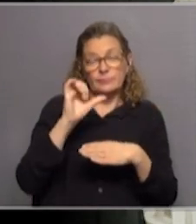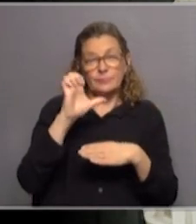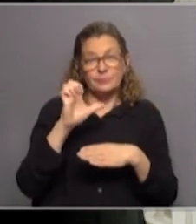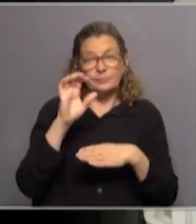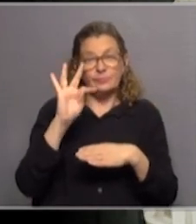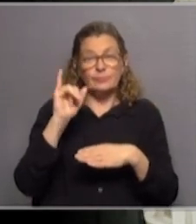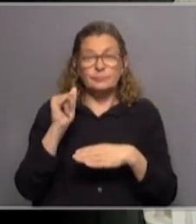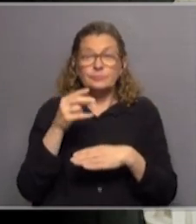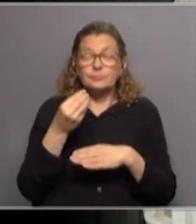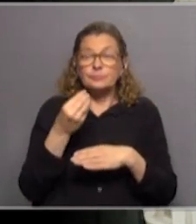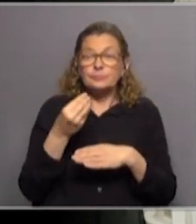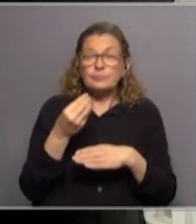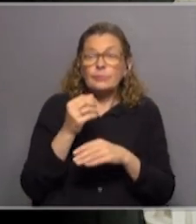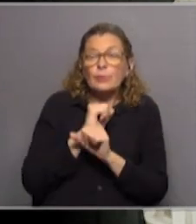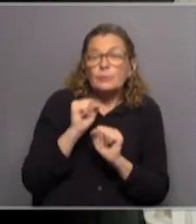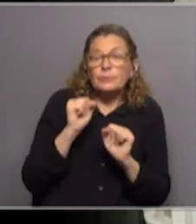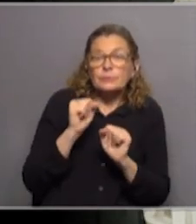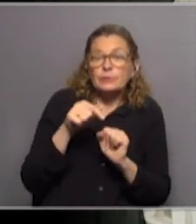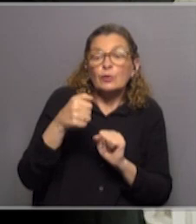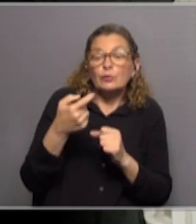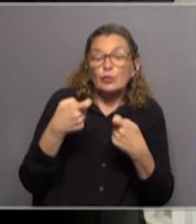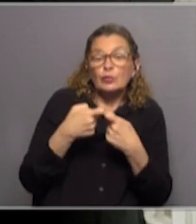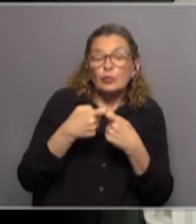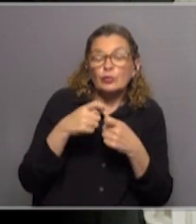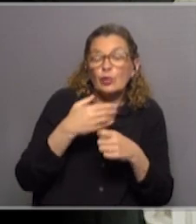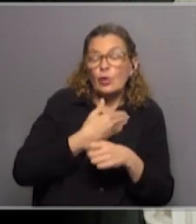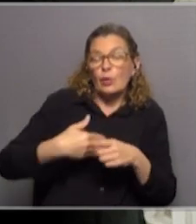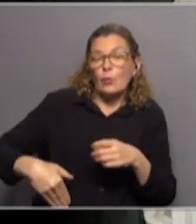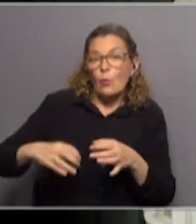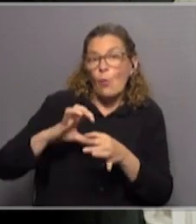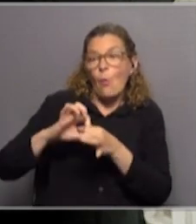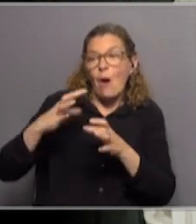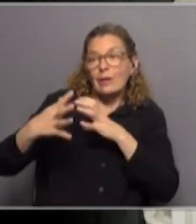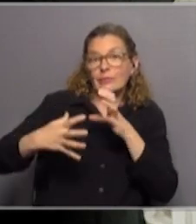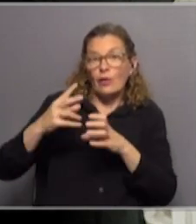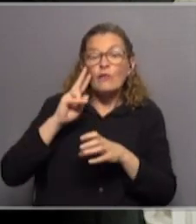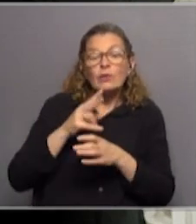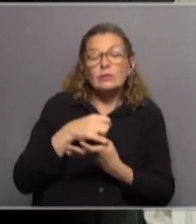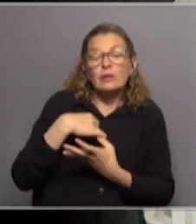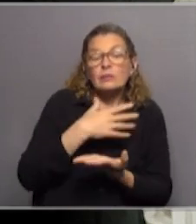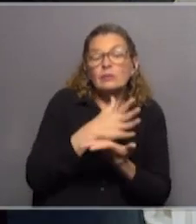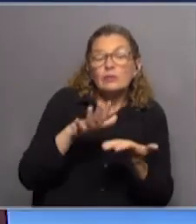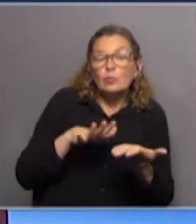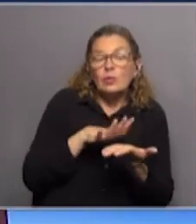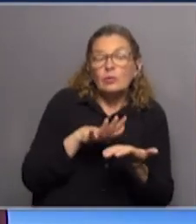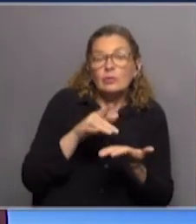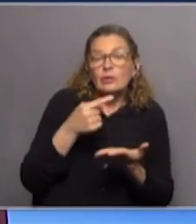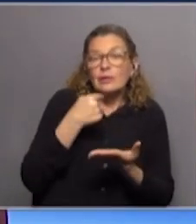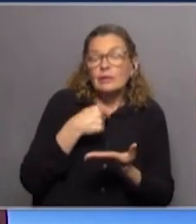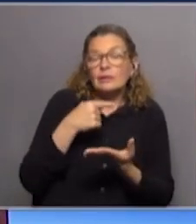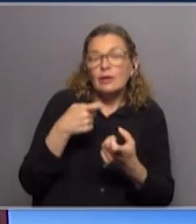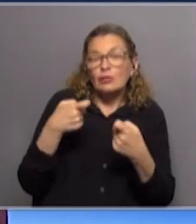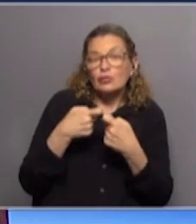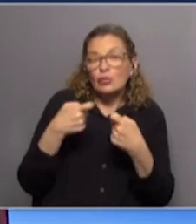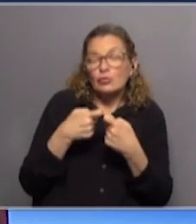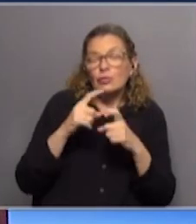cuáles eran las posibles reacciones de los socios de la coalición frente a esta situación y lo que nos decía es que los socios de la